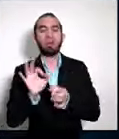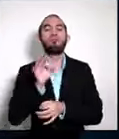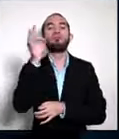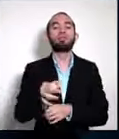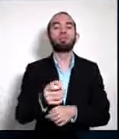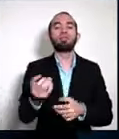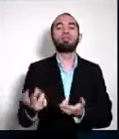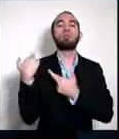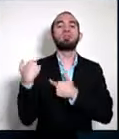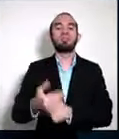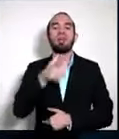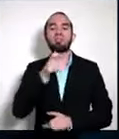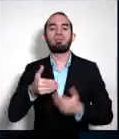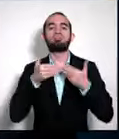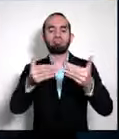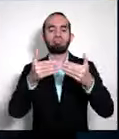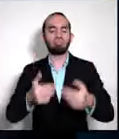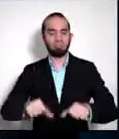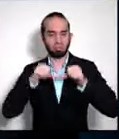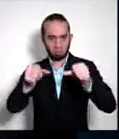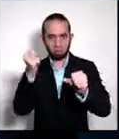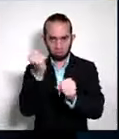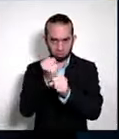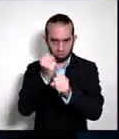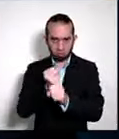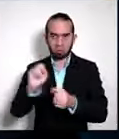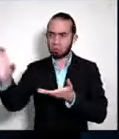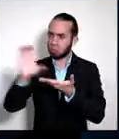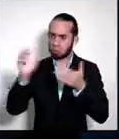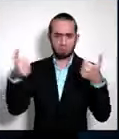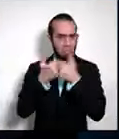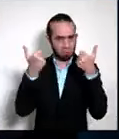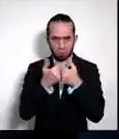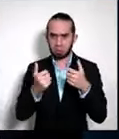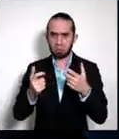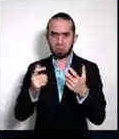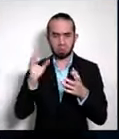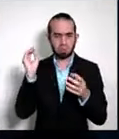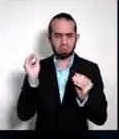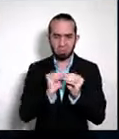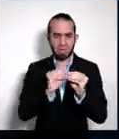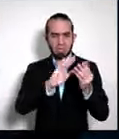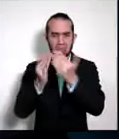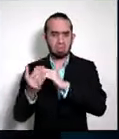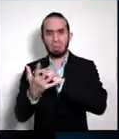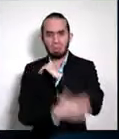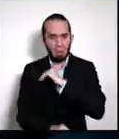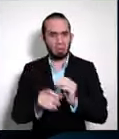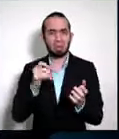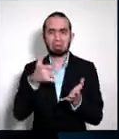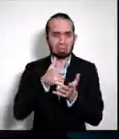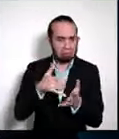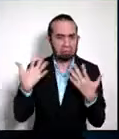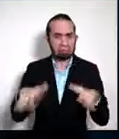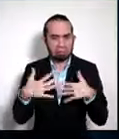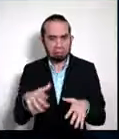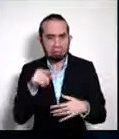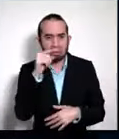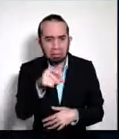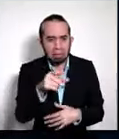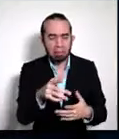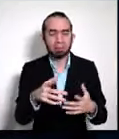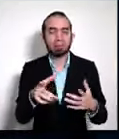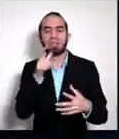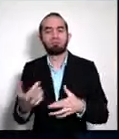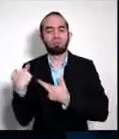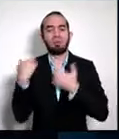atender los retos y desafíos de atraer inversión a las zonas más vulnerables? la segunda parte se pregunta si me la